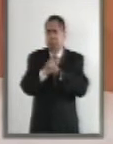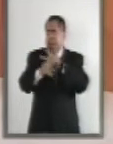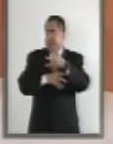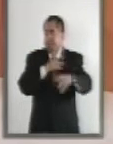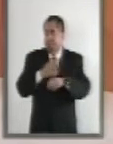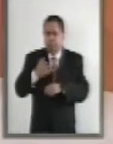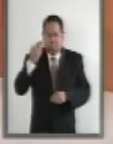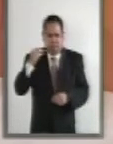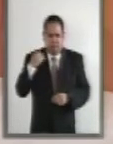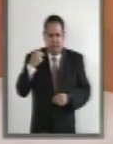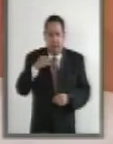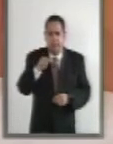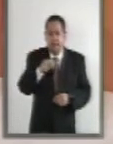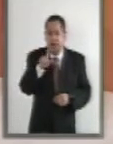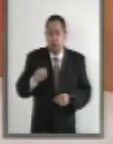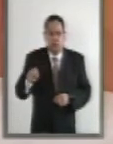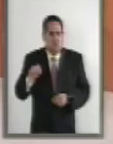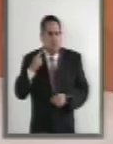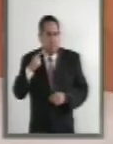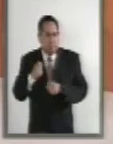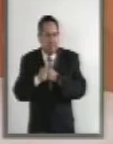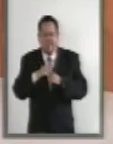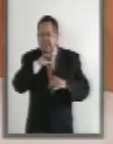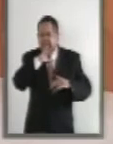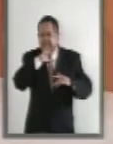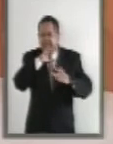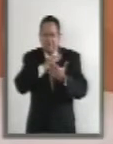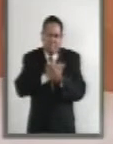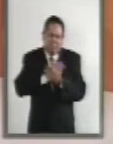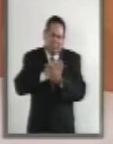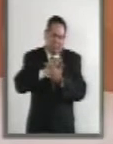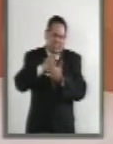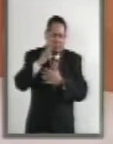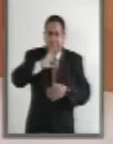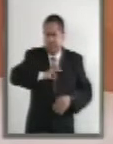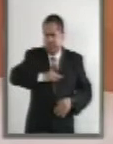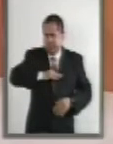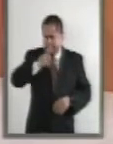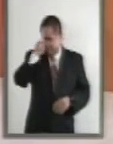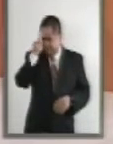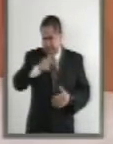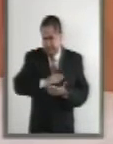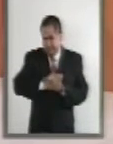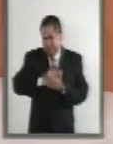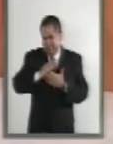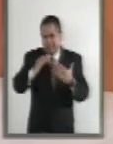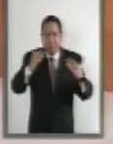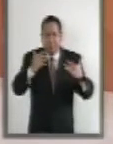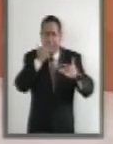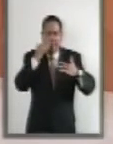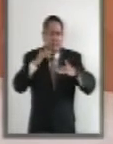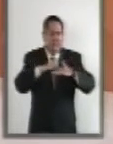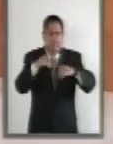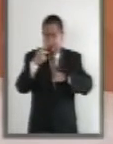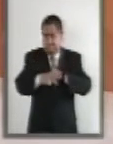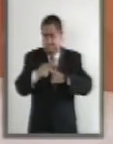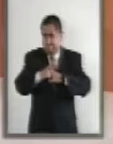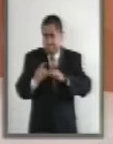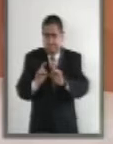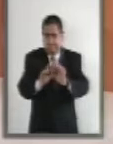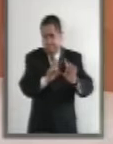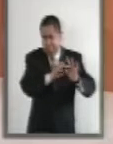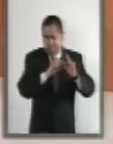pasados, en donde el aire alcanzó una composición tan tóxica que respirarlo supuso un riesgo latente